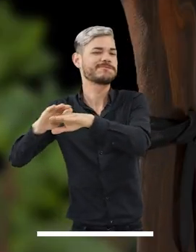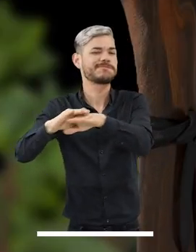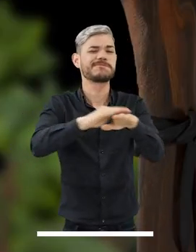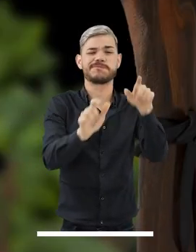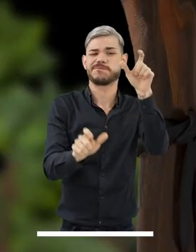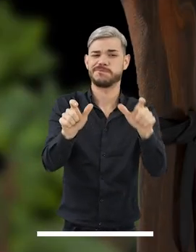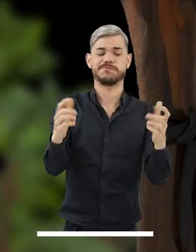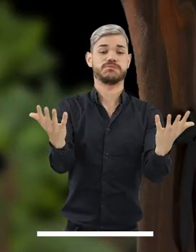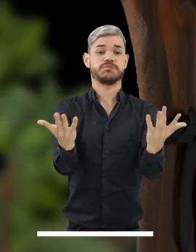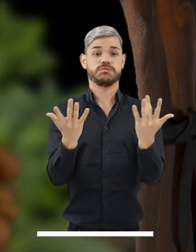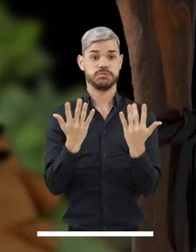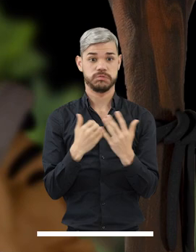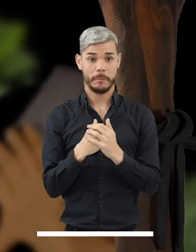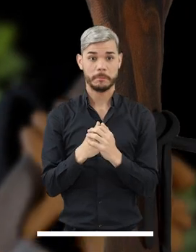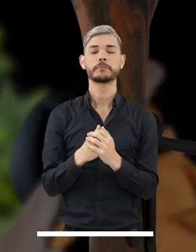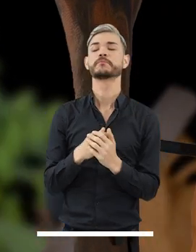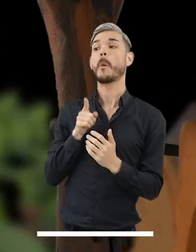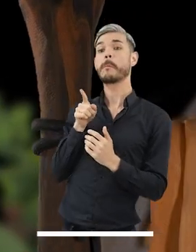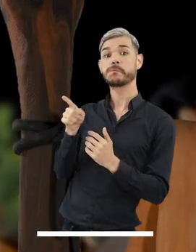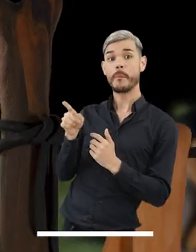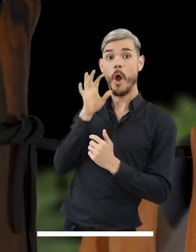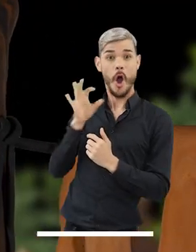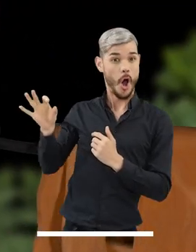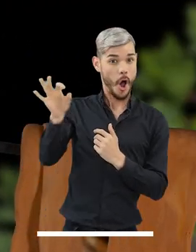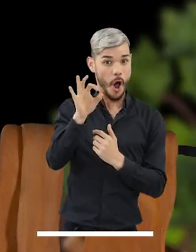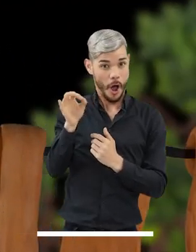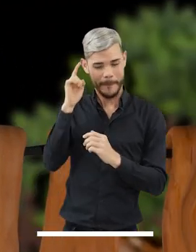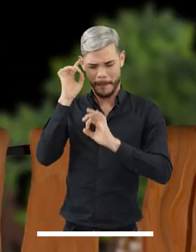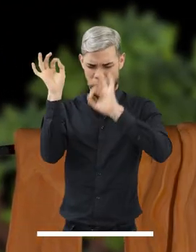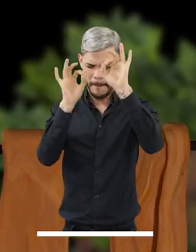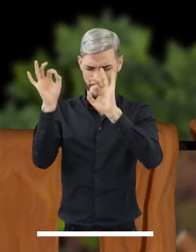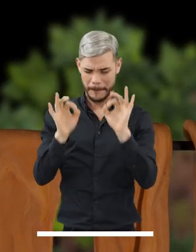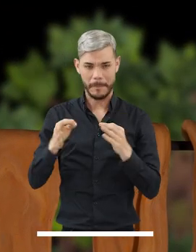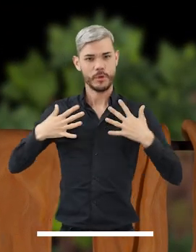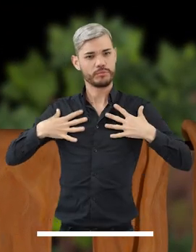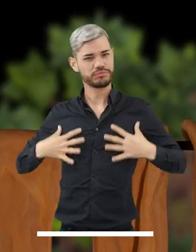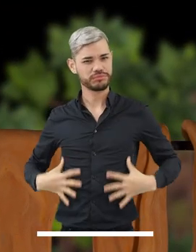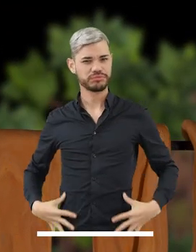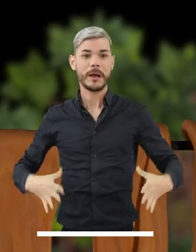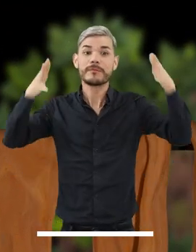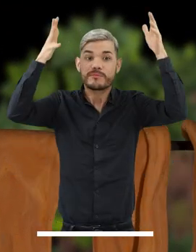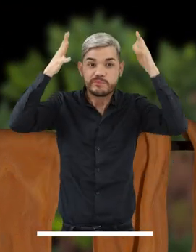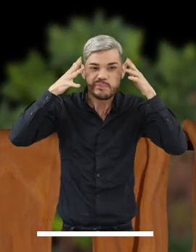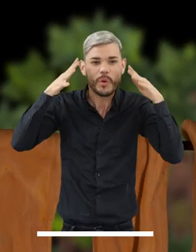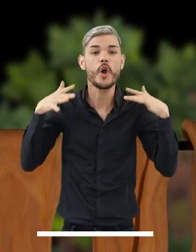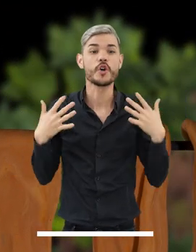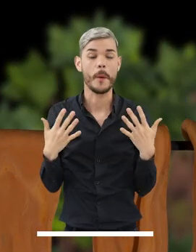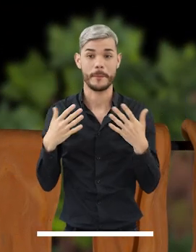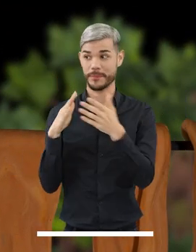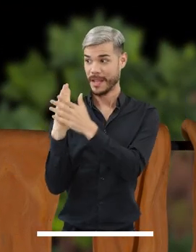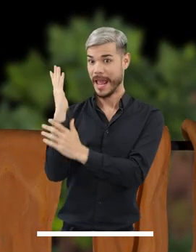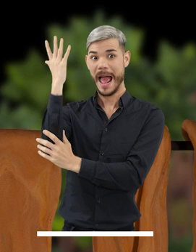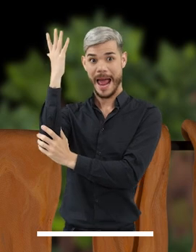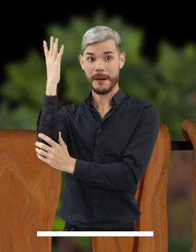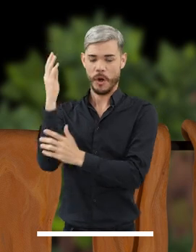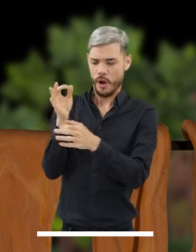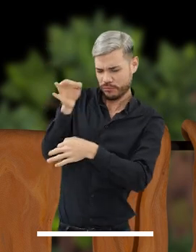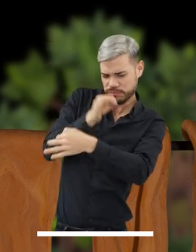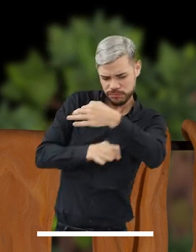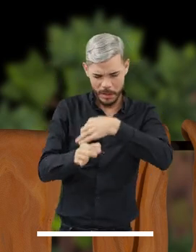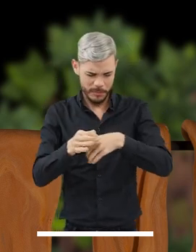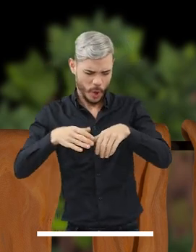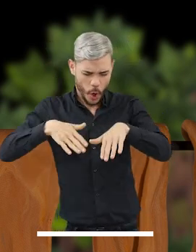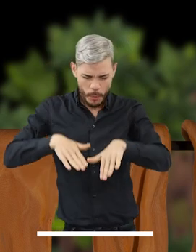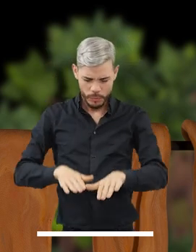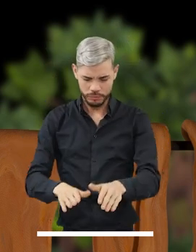Lejos de allí, los hombres de la comunidad invitada elaboran vestidos y máscaras, transformando la corteza del árbol de yanchama